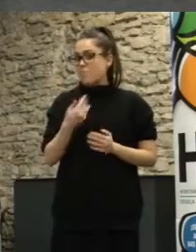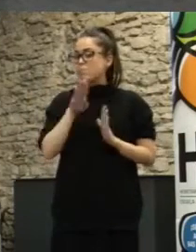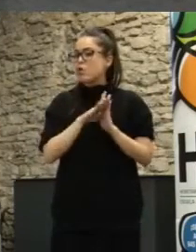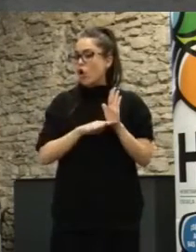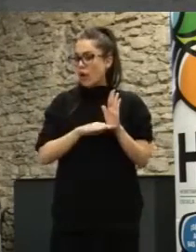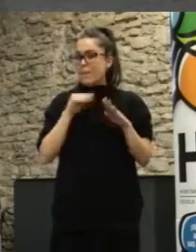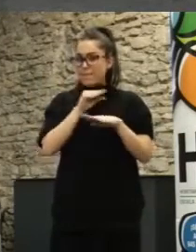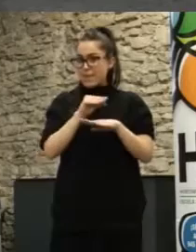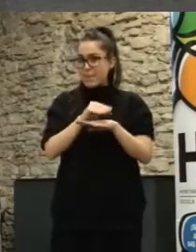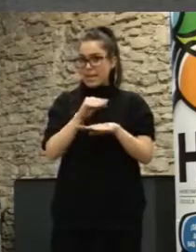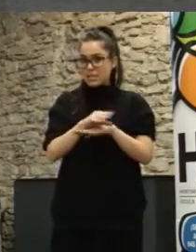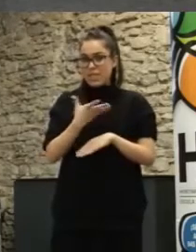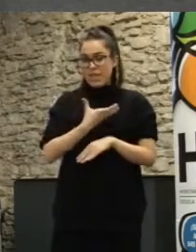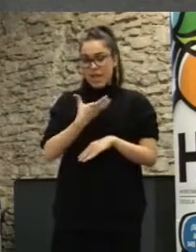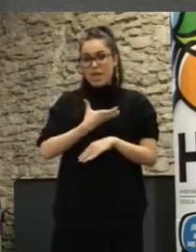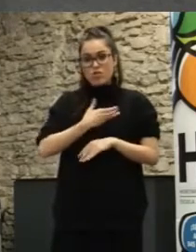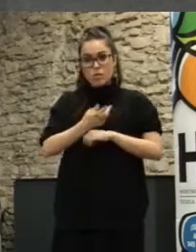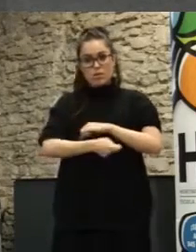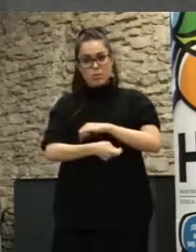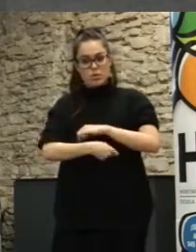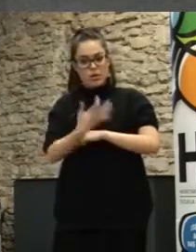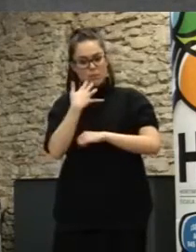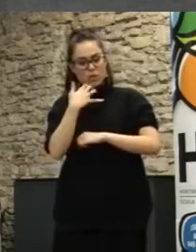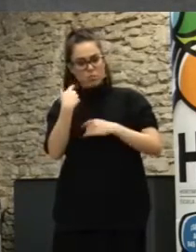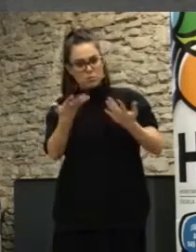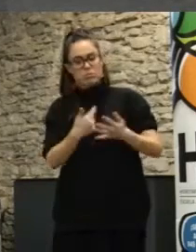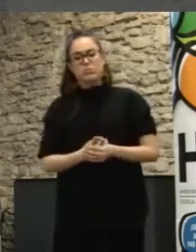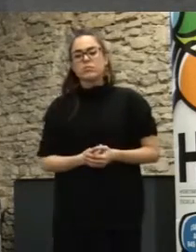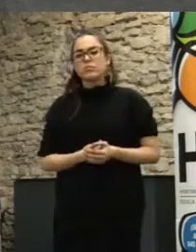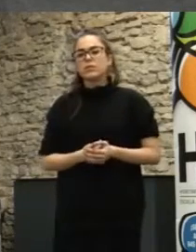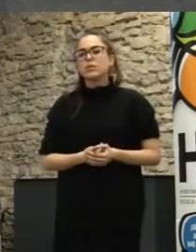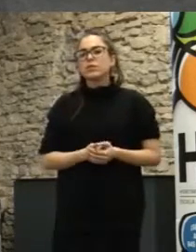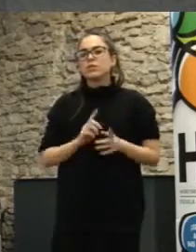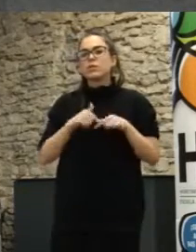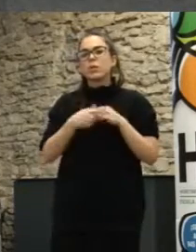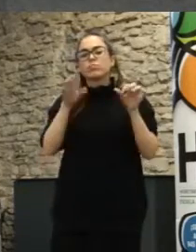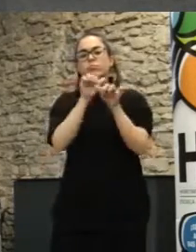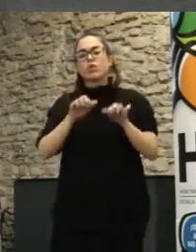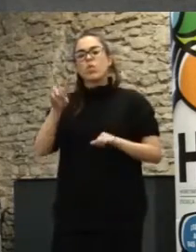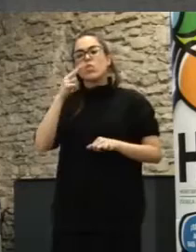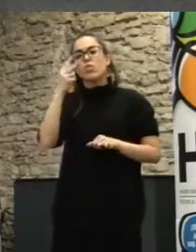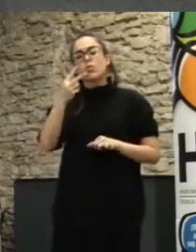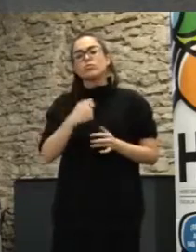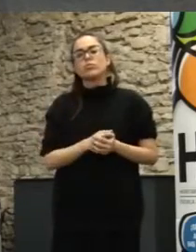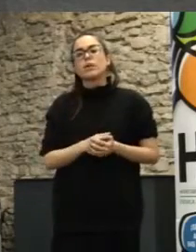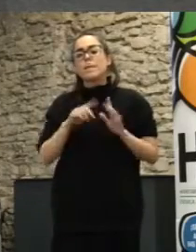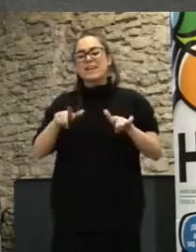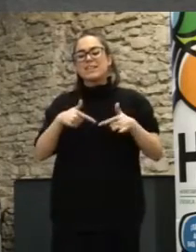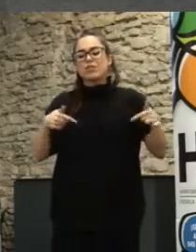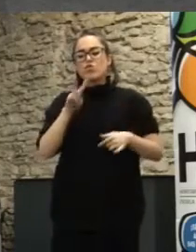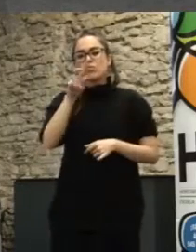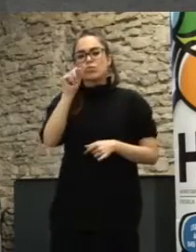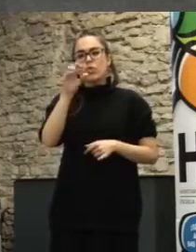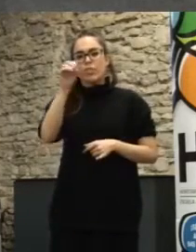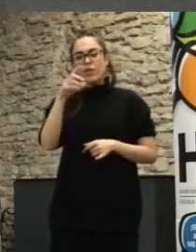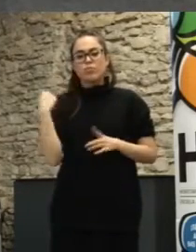la participación del ayuntamiento de Victoria por ejemplo prototipo 2 una plataforma 2.0 de participación